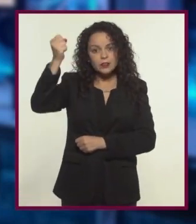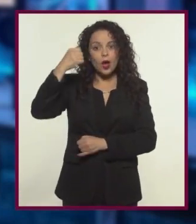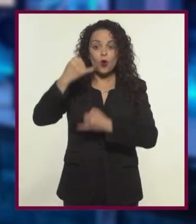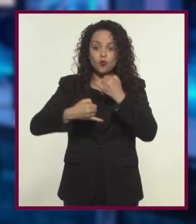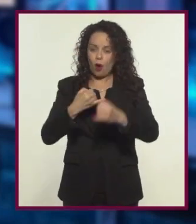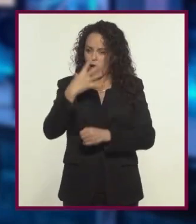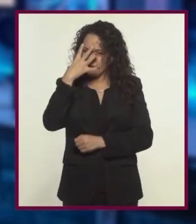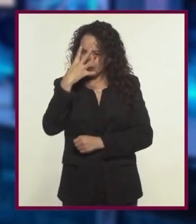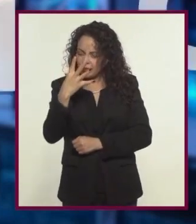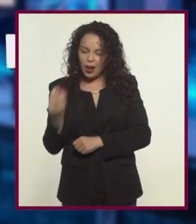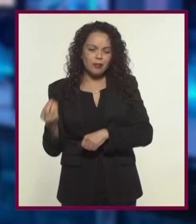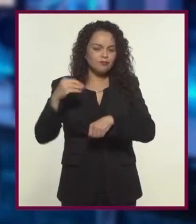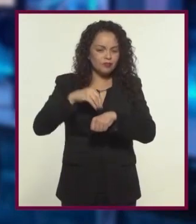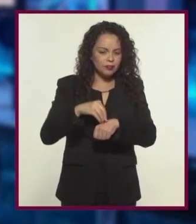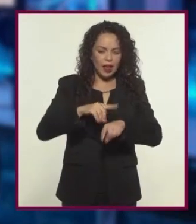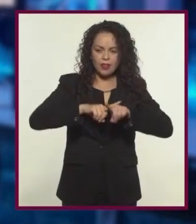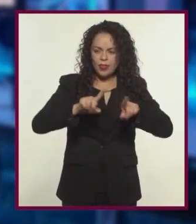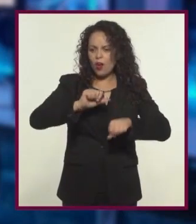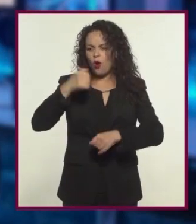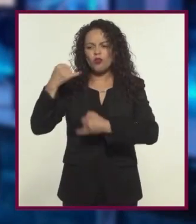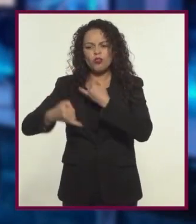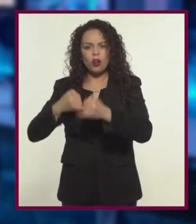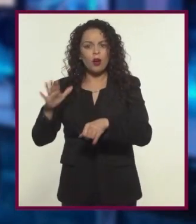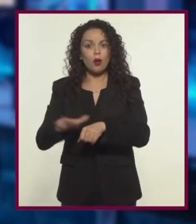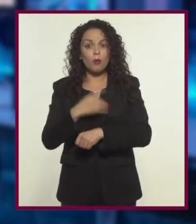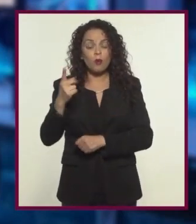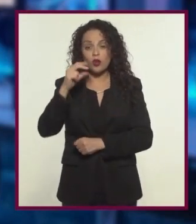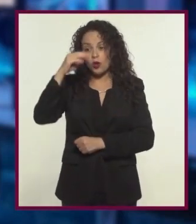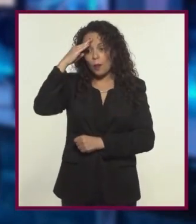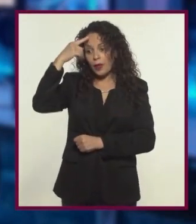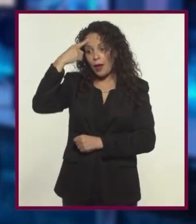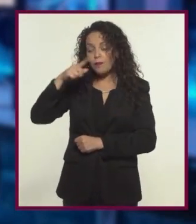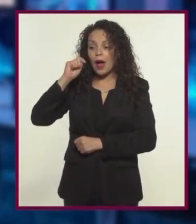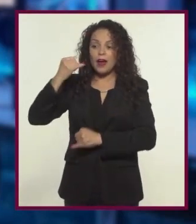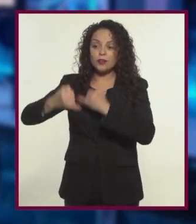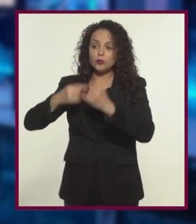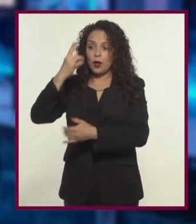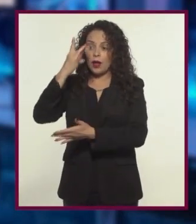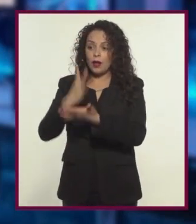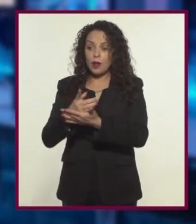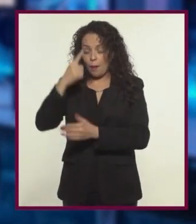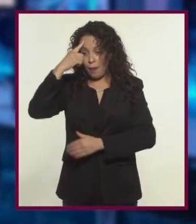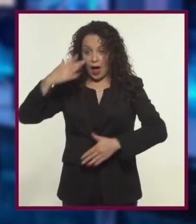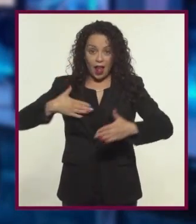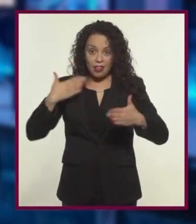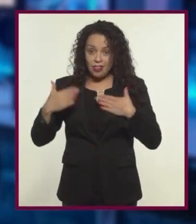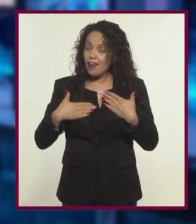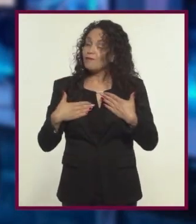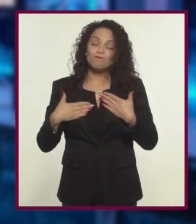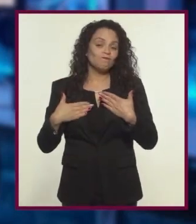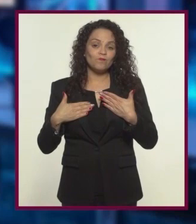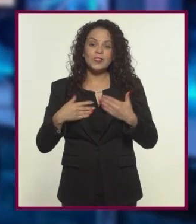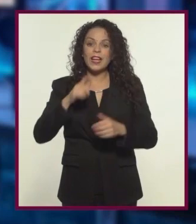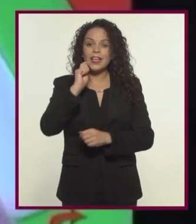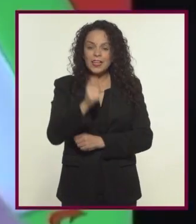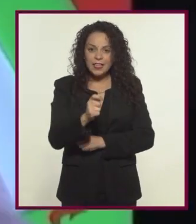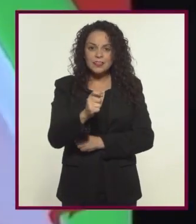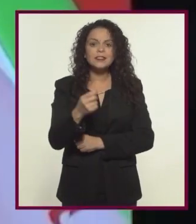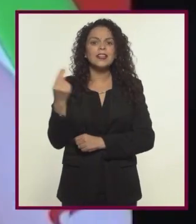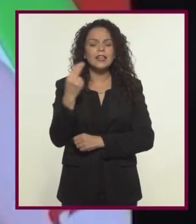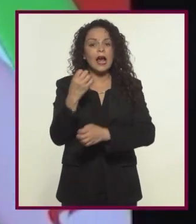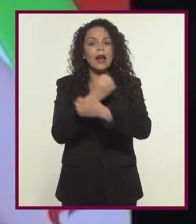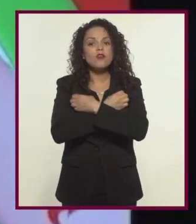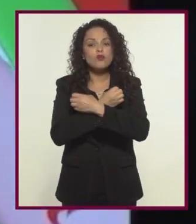introducido el concepto de juego serio que es diferente a los demás juegos porque no está pensado para ser jugado únicamente por diversión